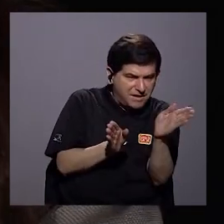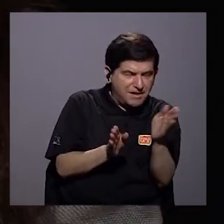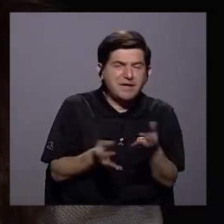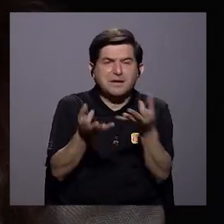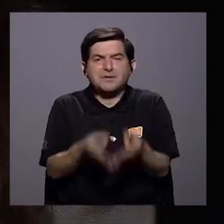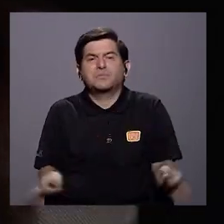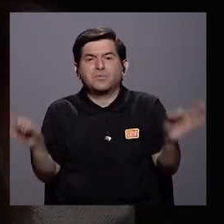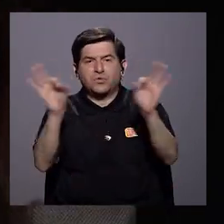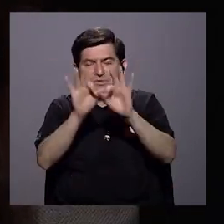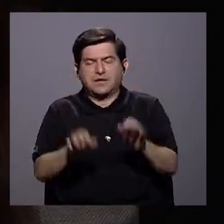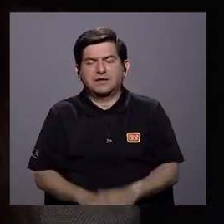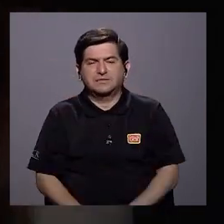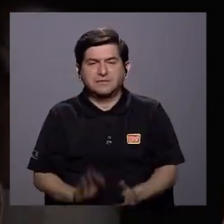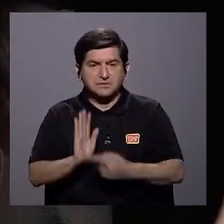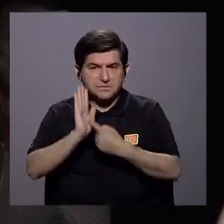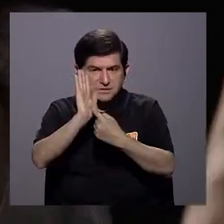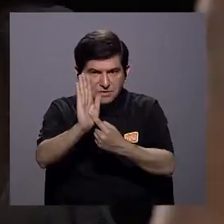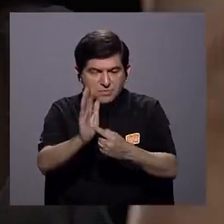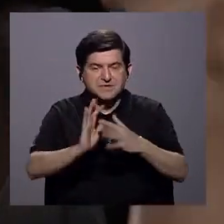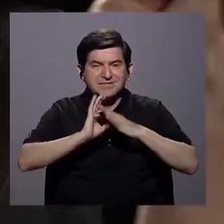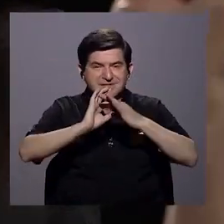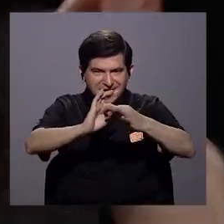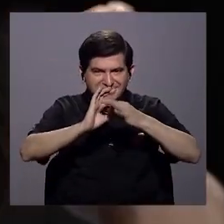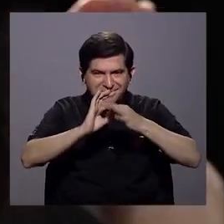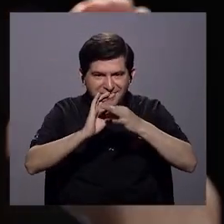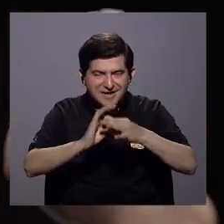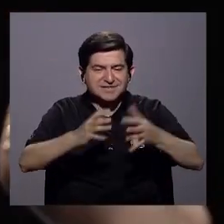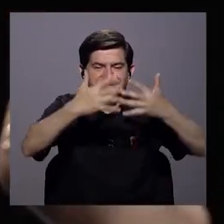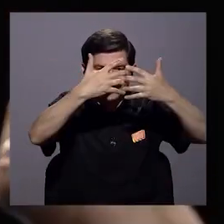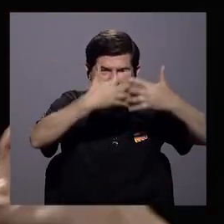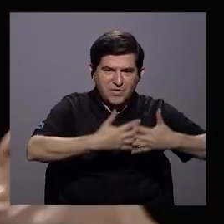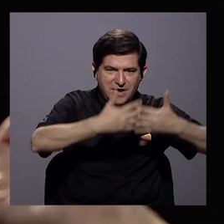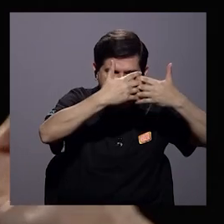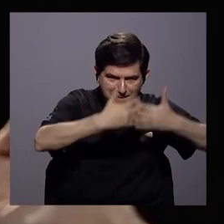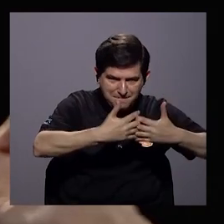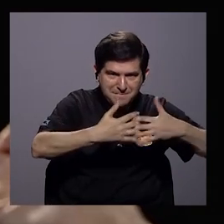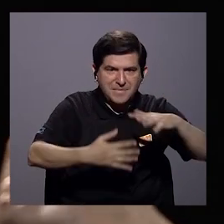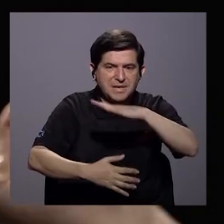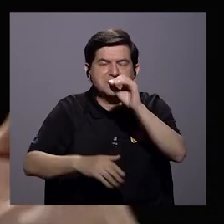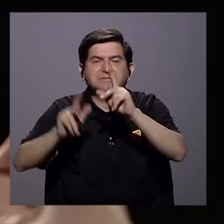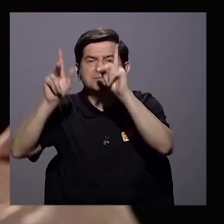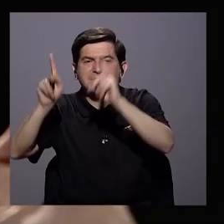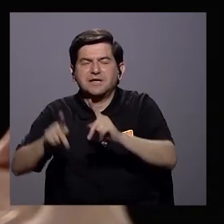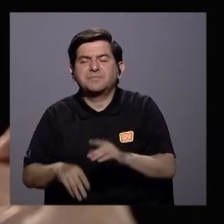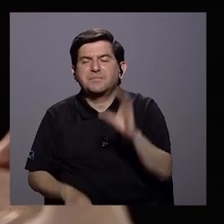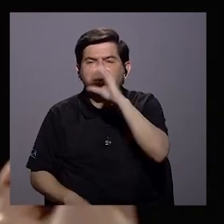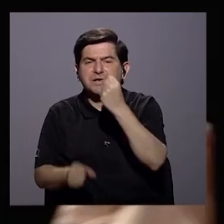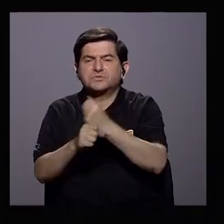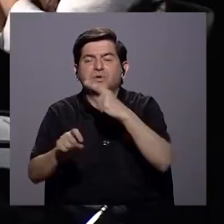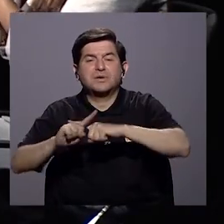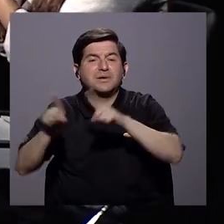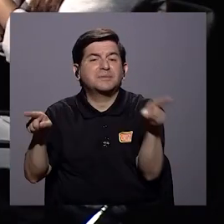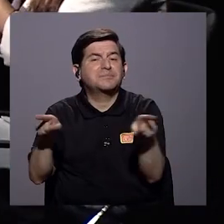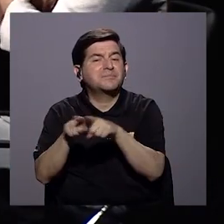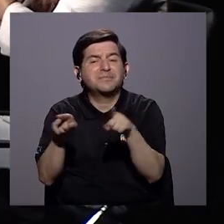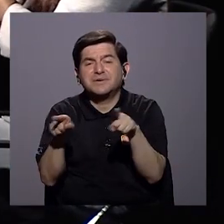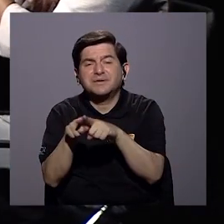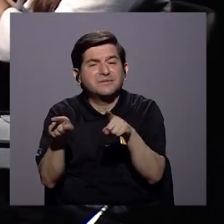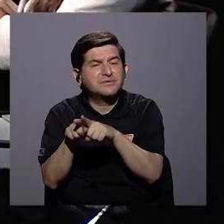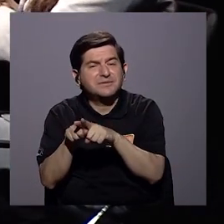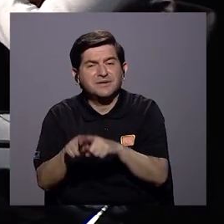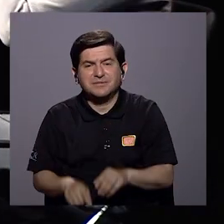importante, porque se expresa en la relación empresa y por supuesto persona que busca trabajo, pero también se